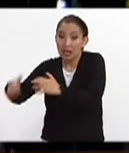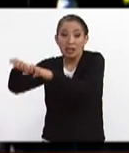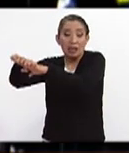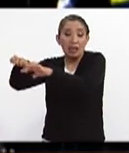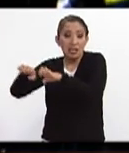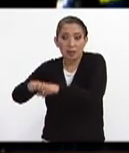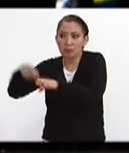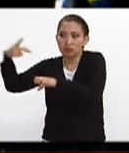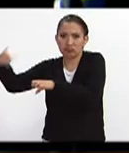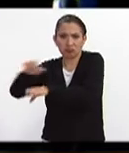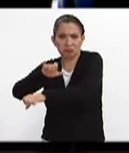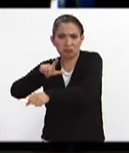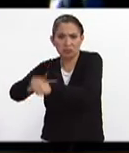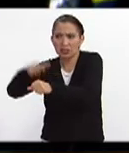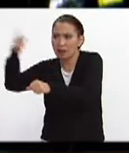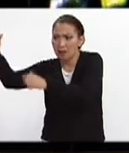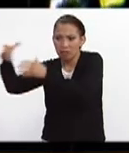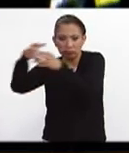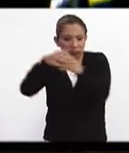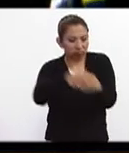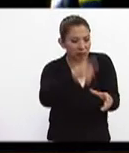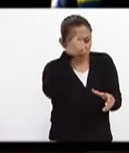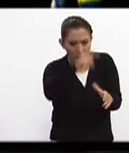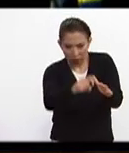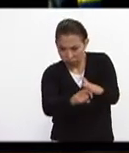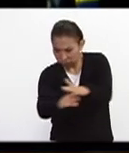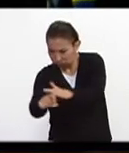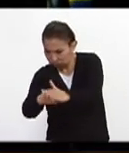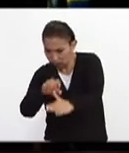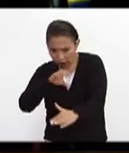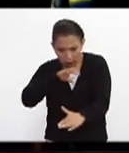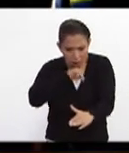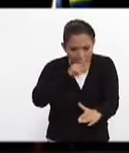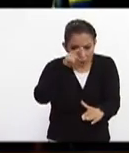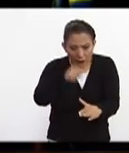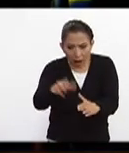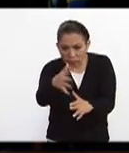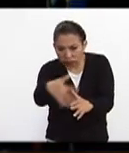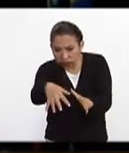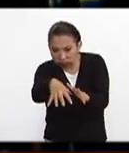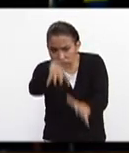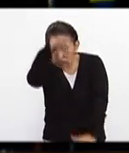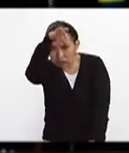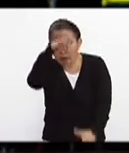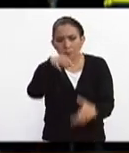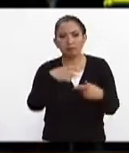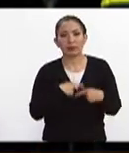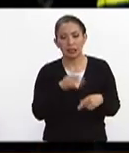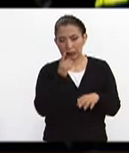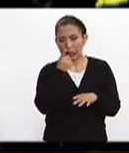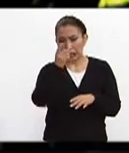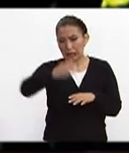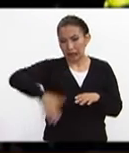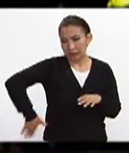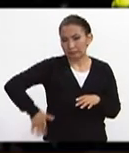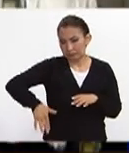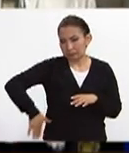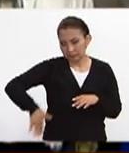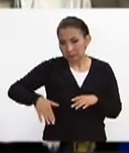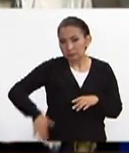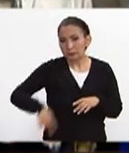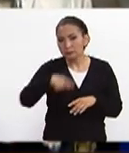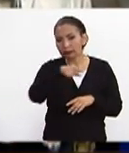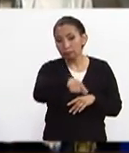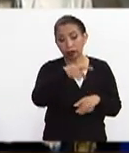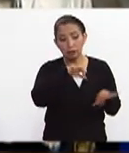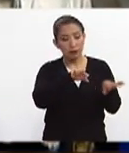especializado sensores de calor para poder determinar ya les había comentado que pues